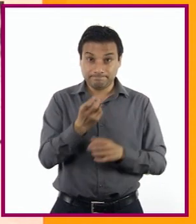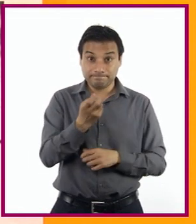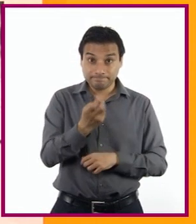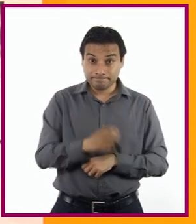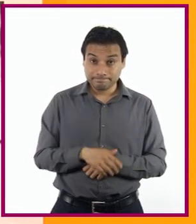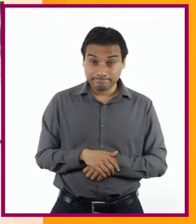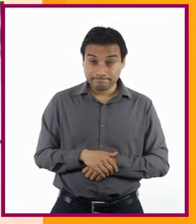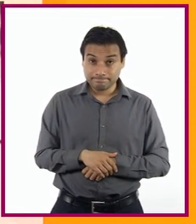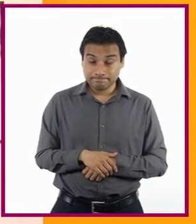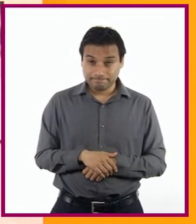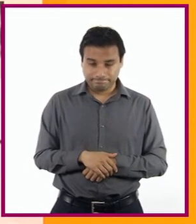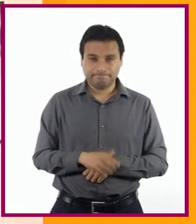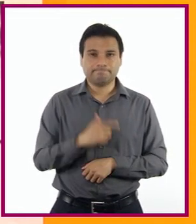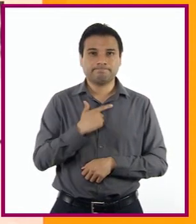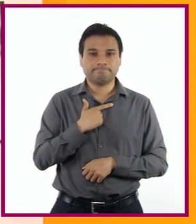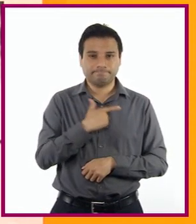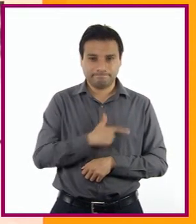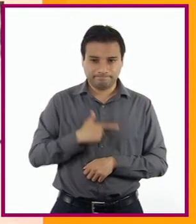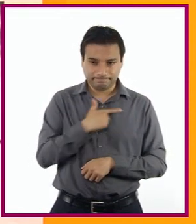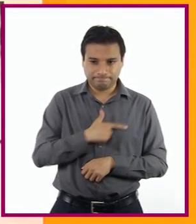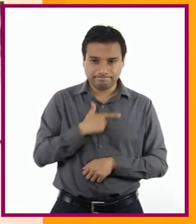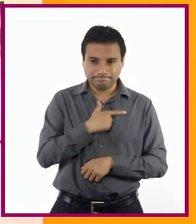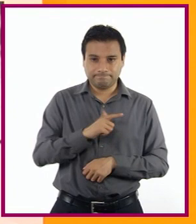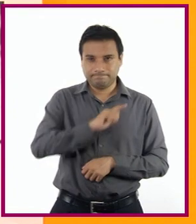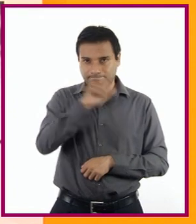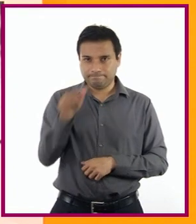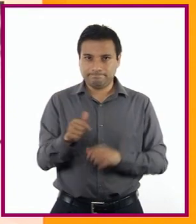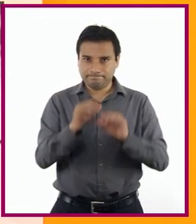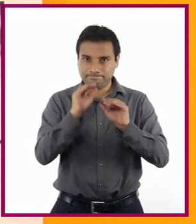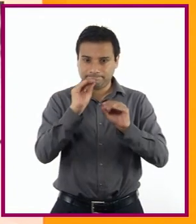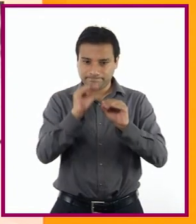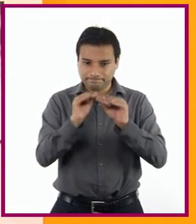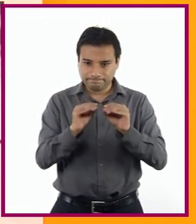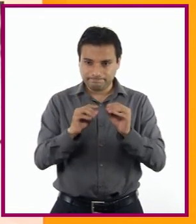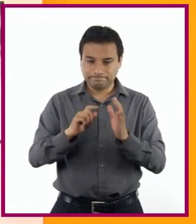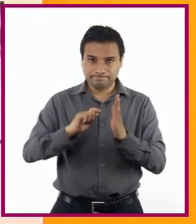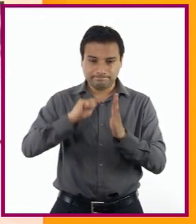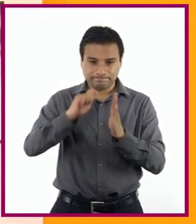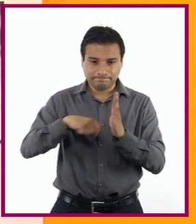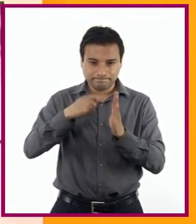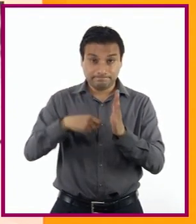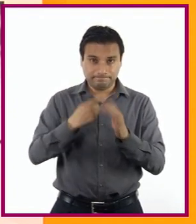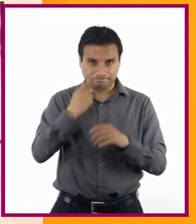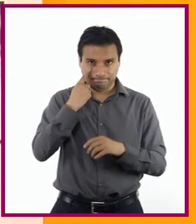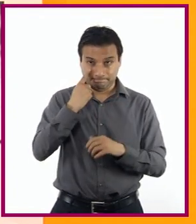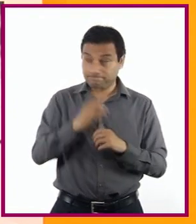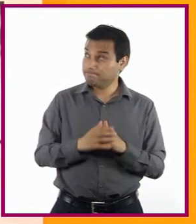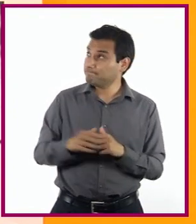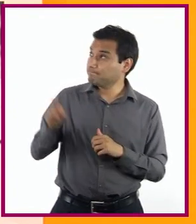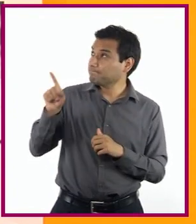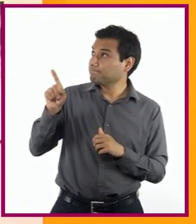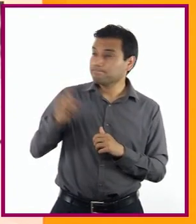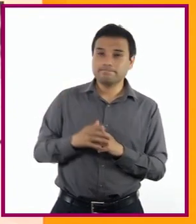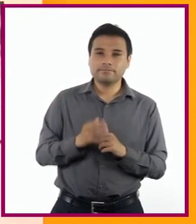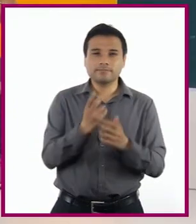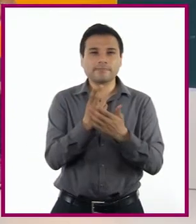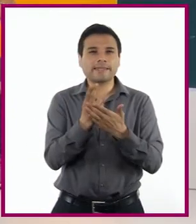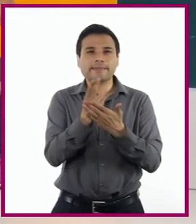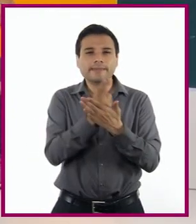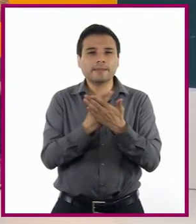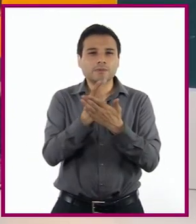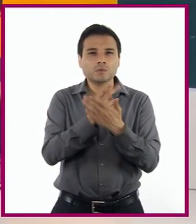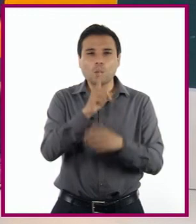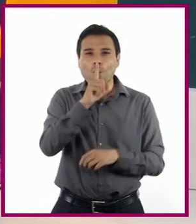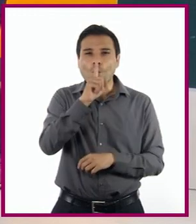pasos a seguir Antes de filmar un corto Y nos dará la idea para hacerlo Un storyboard Son dibujos sencillos Dentro de